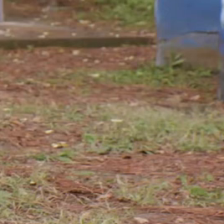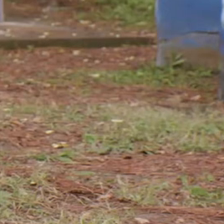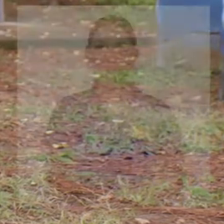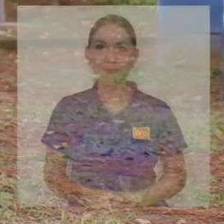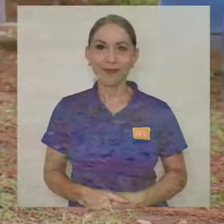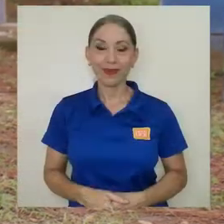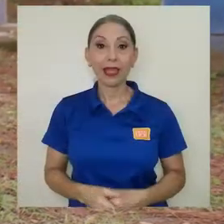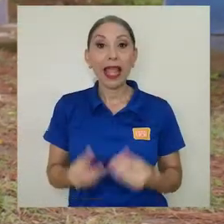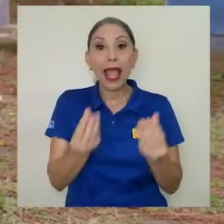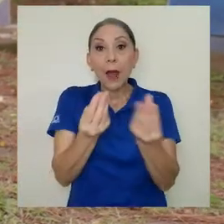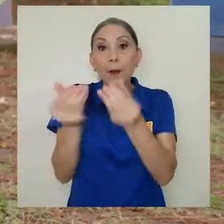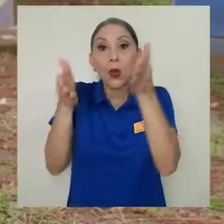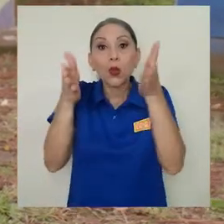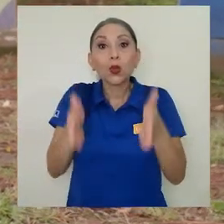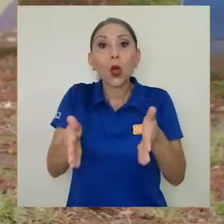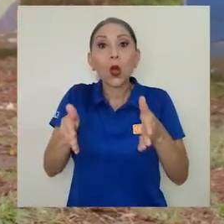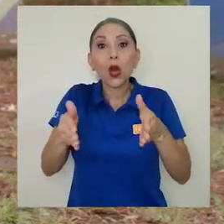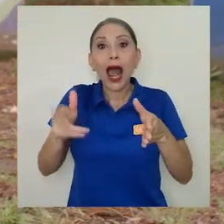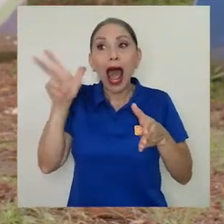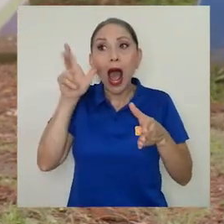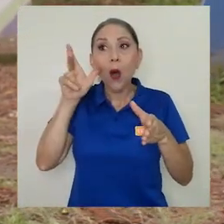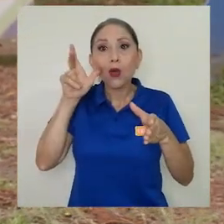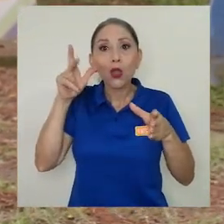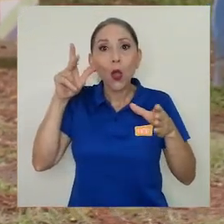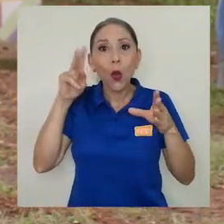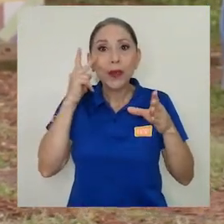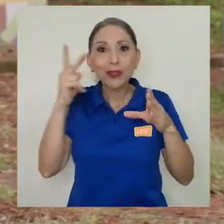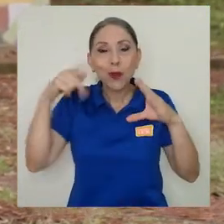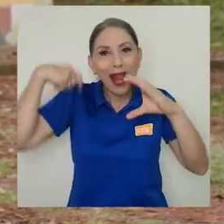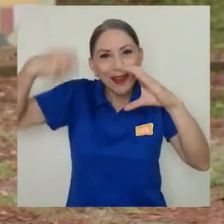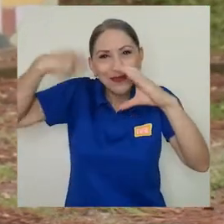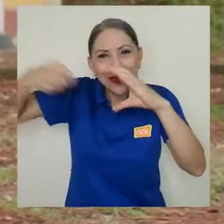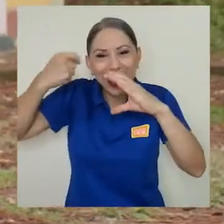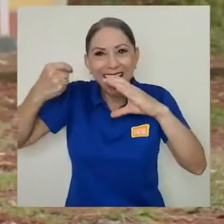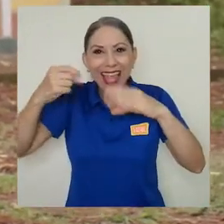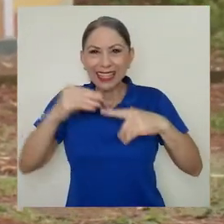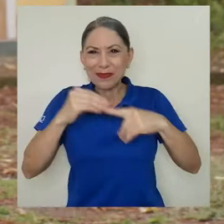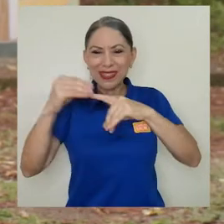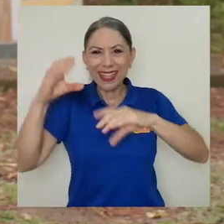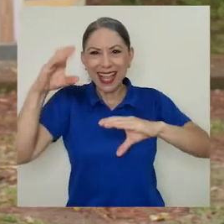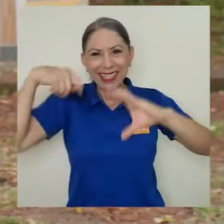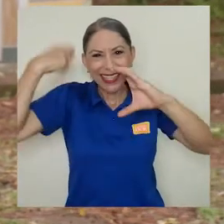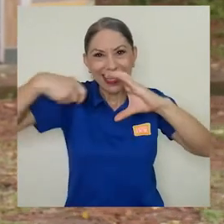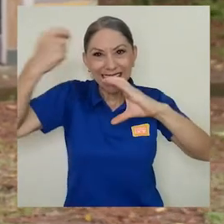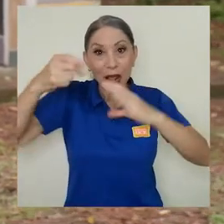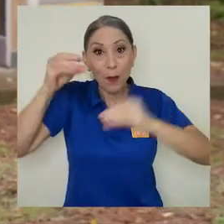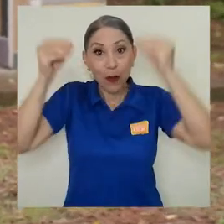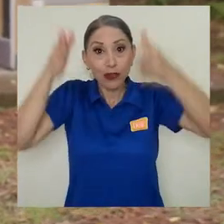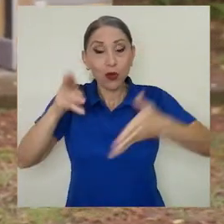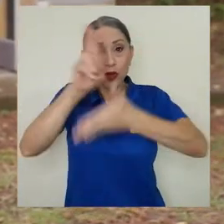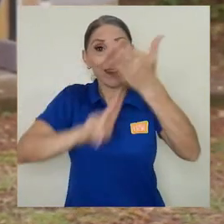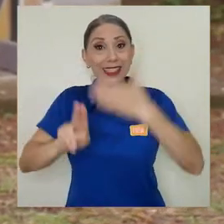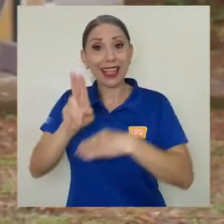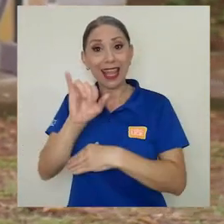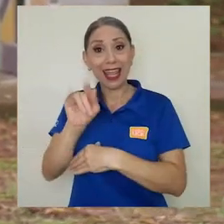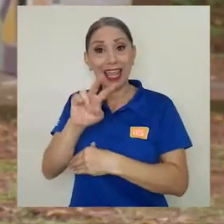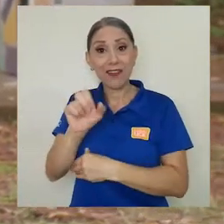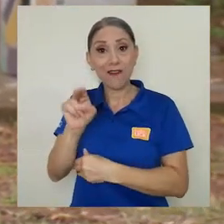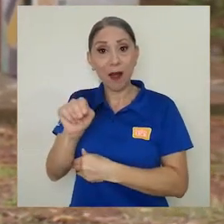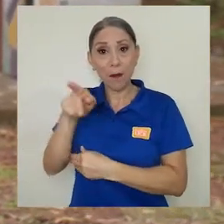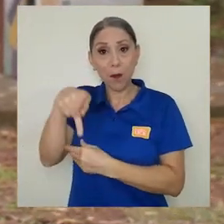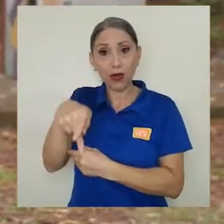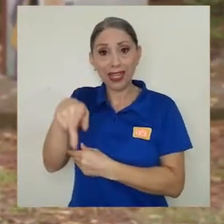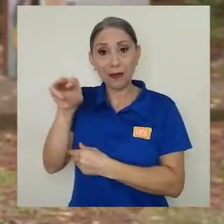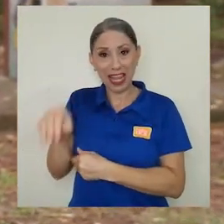El productor audiovisual, cineasta y profesor universitario Iván Porras Meléndez fue elegido